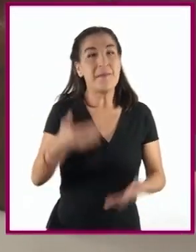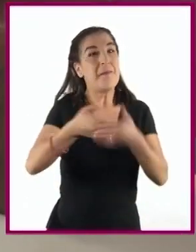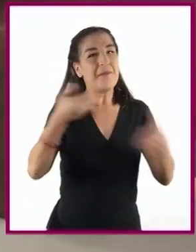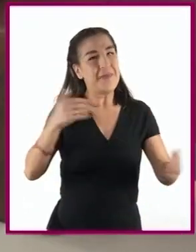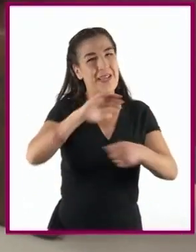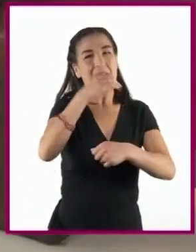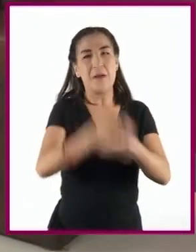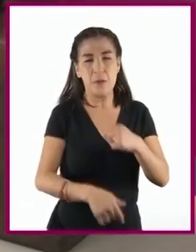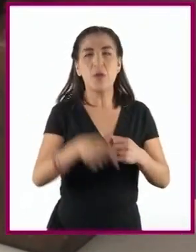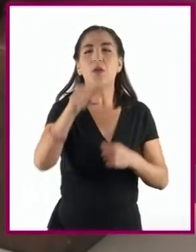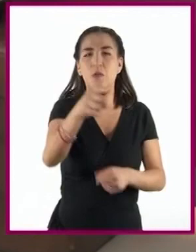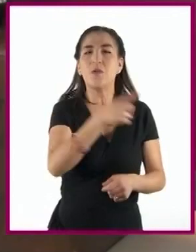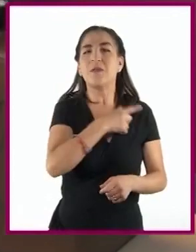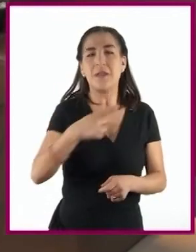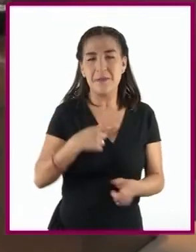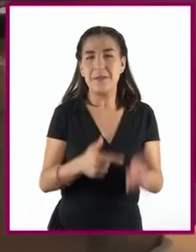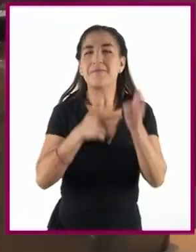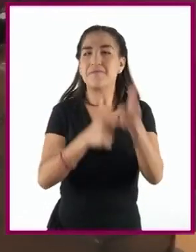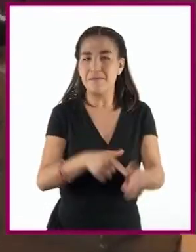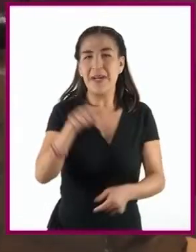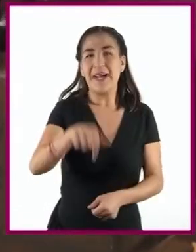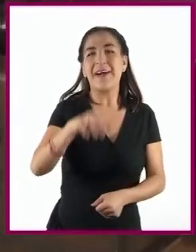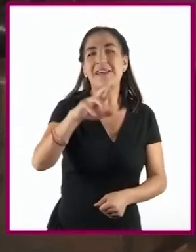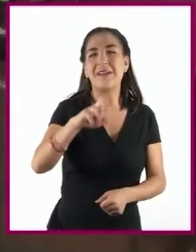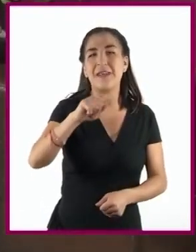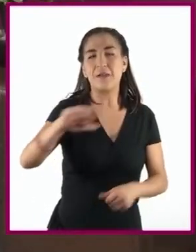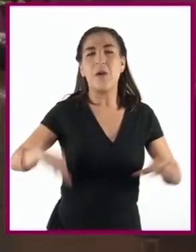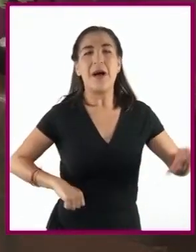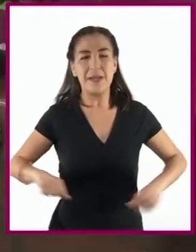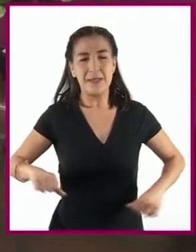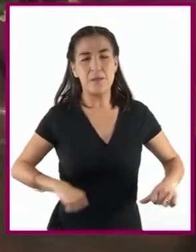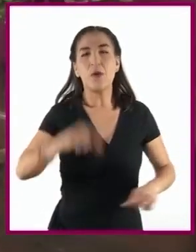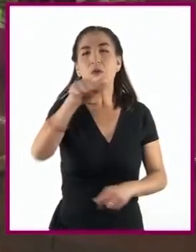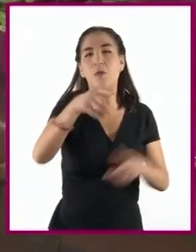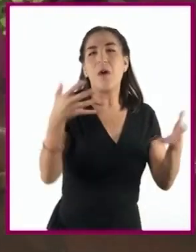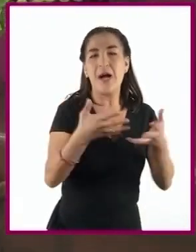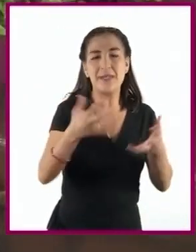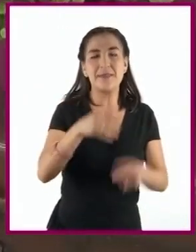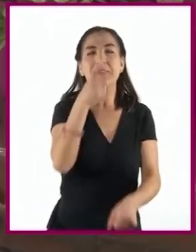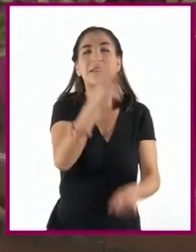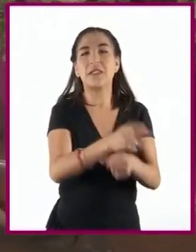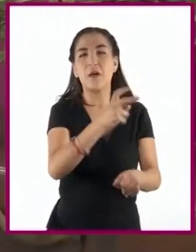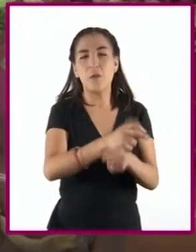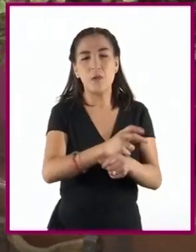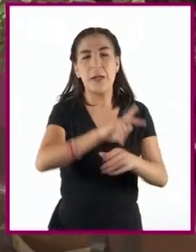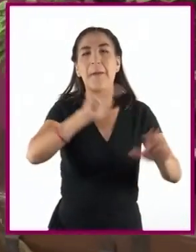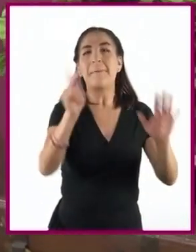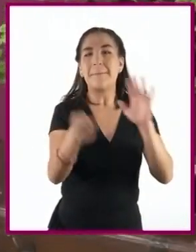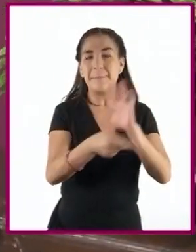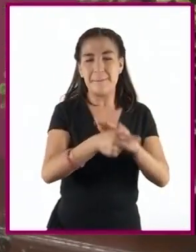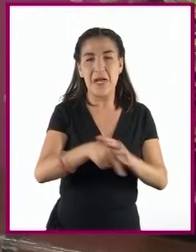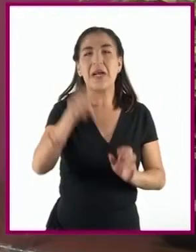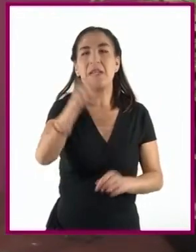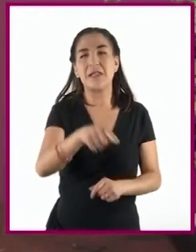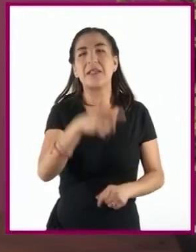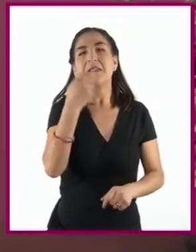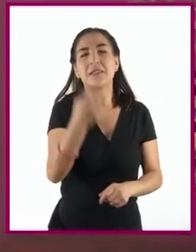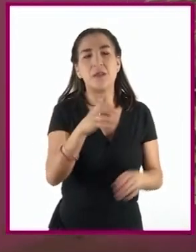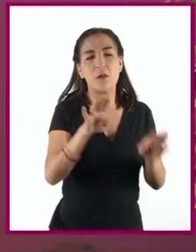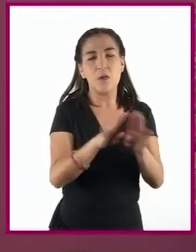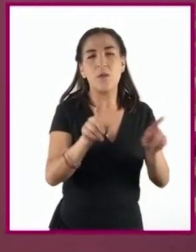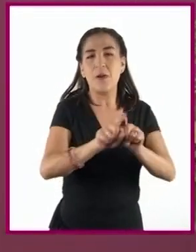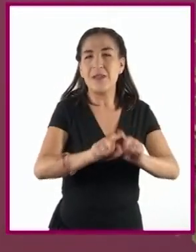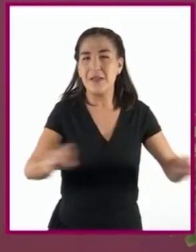les invito a continuar con el reto de la semana la elaboración de la segunda parte de su línea del tiempo que en esta ocasión